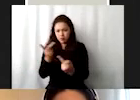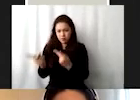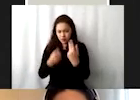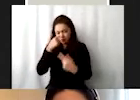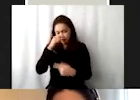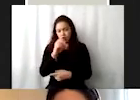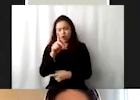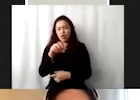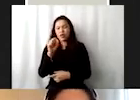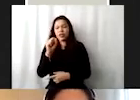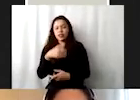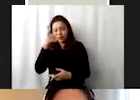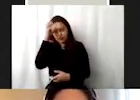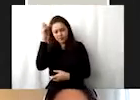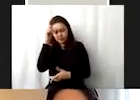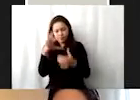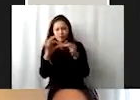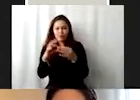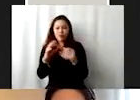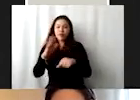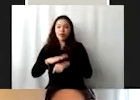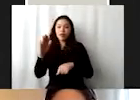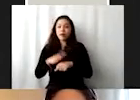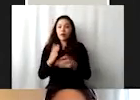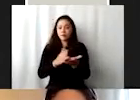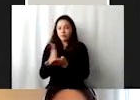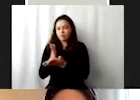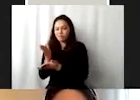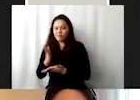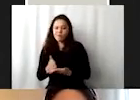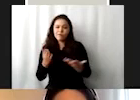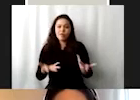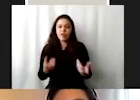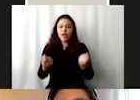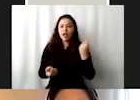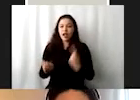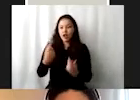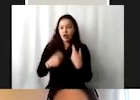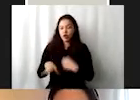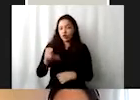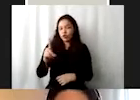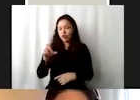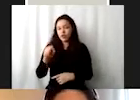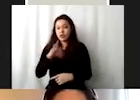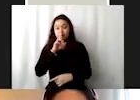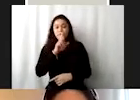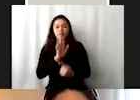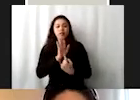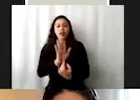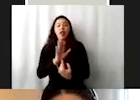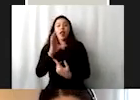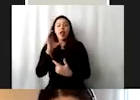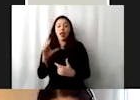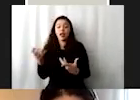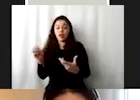ODS en temas clave, y diría que algunos ODS son el resultado del empuje que dio la sociedad